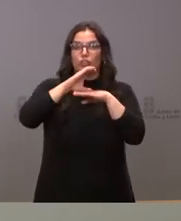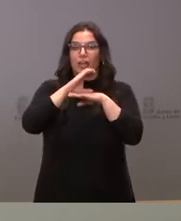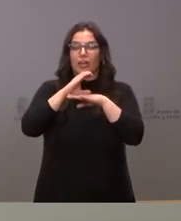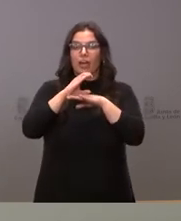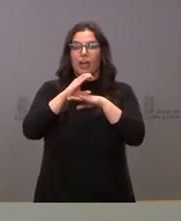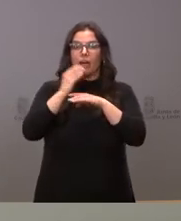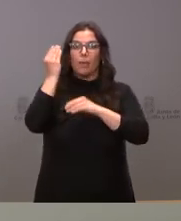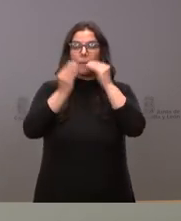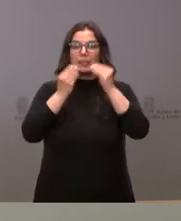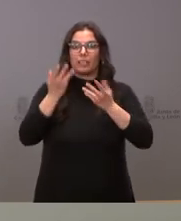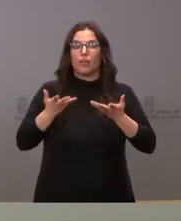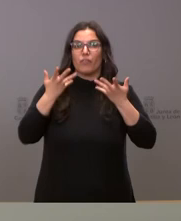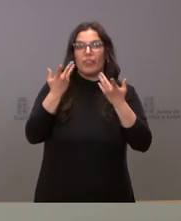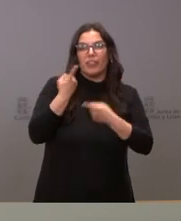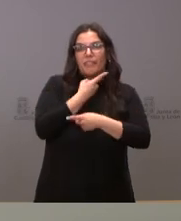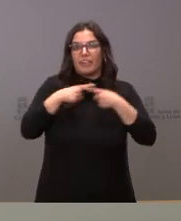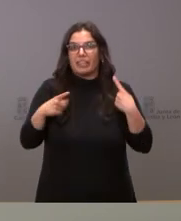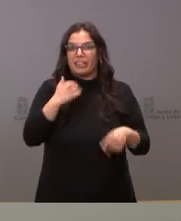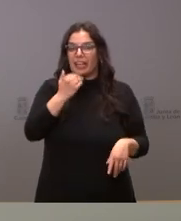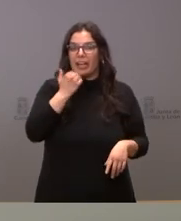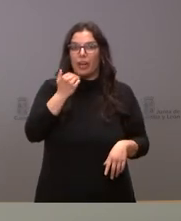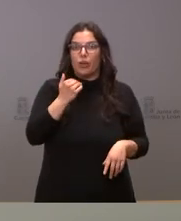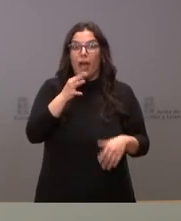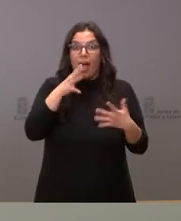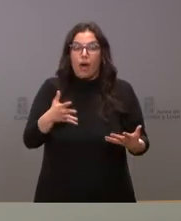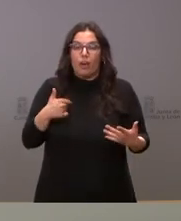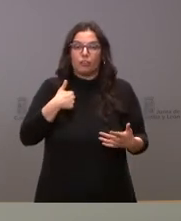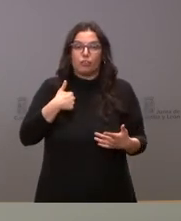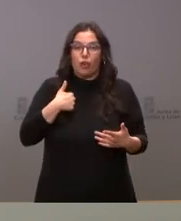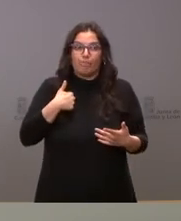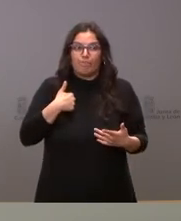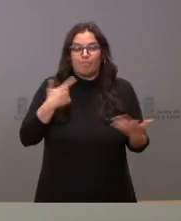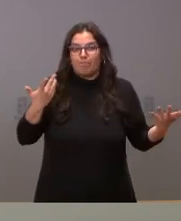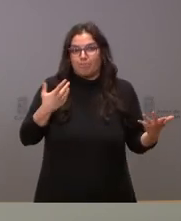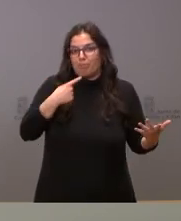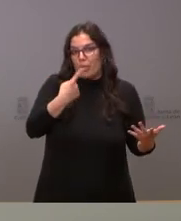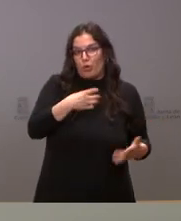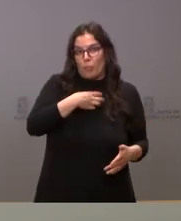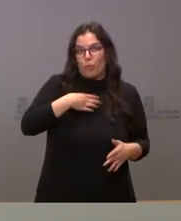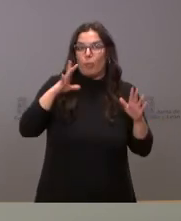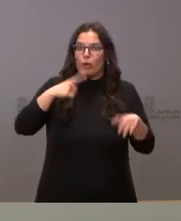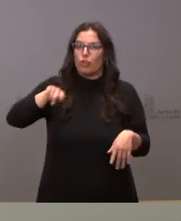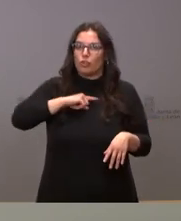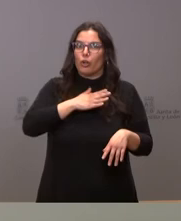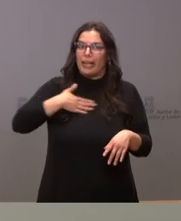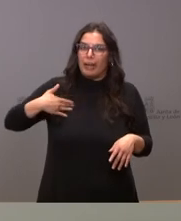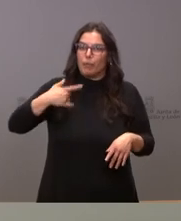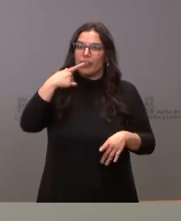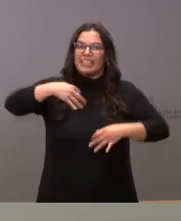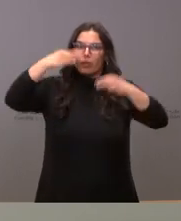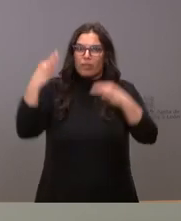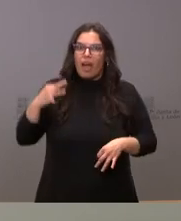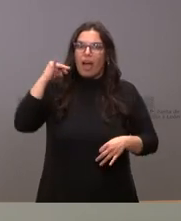oferta diferenciada pues lógicamente a día de hoy yo no se lo puedo ofrecer pero sí que nuestra idea es garantizarlo algo que no existía